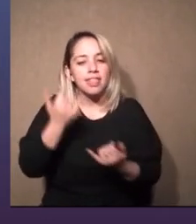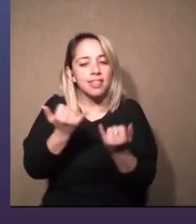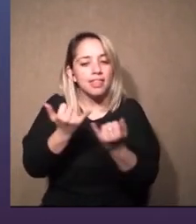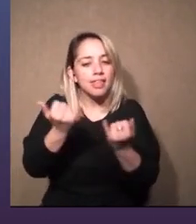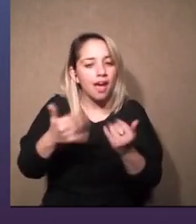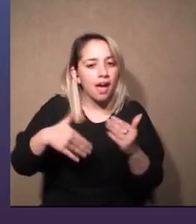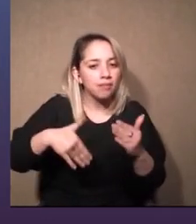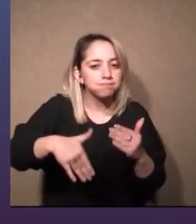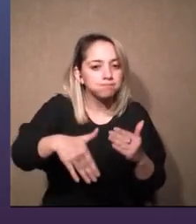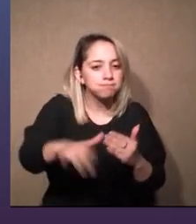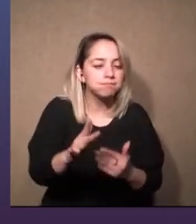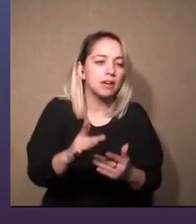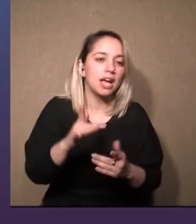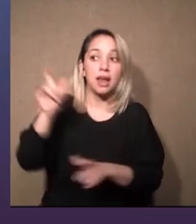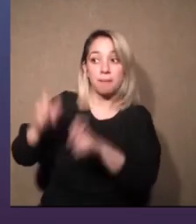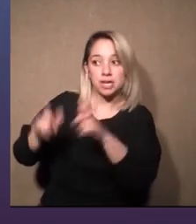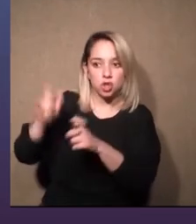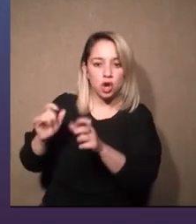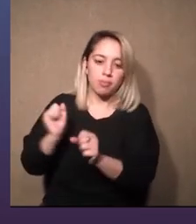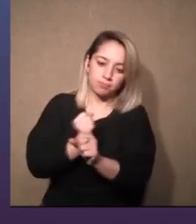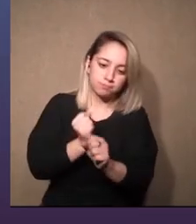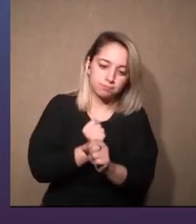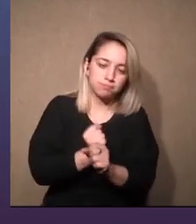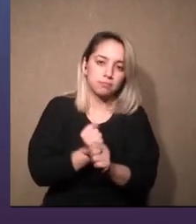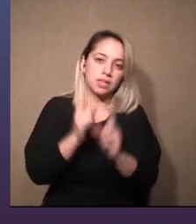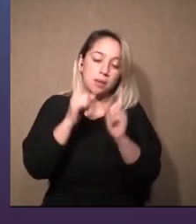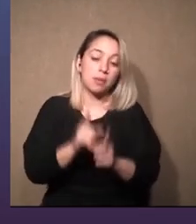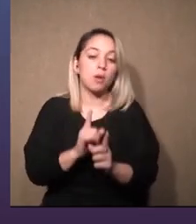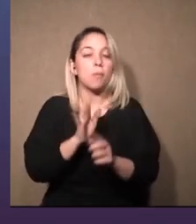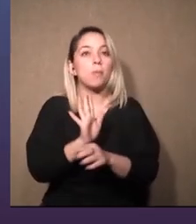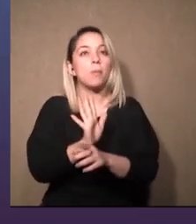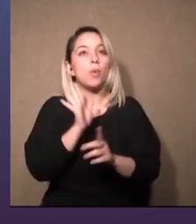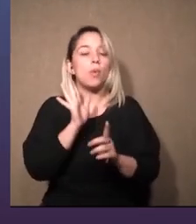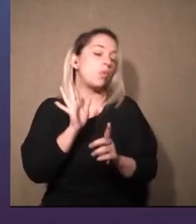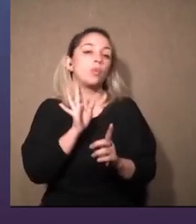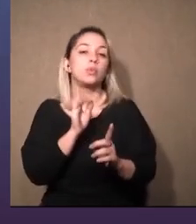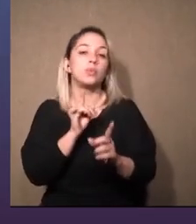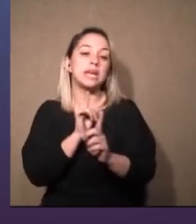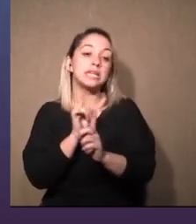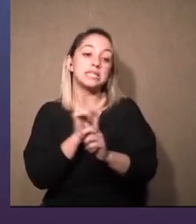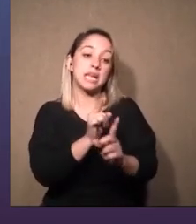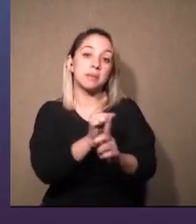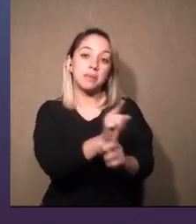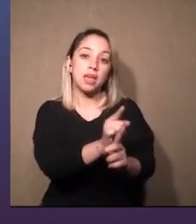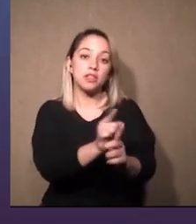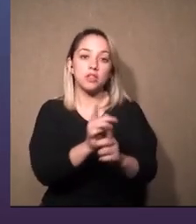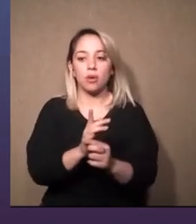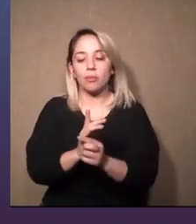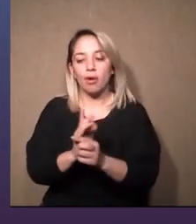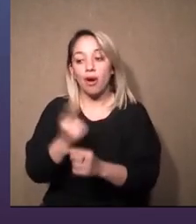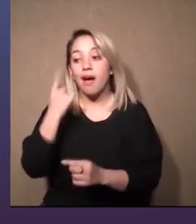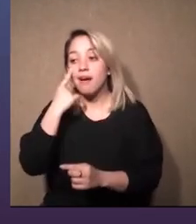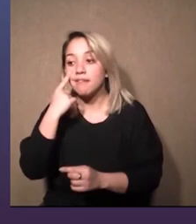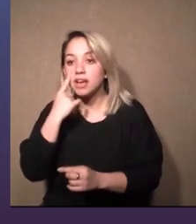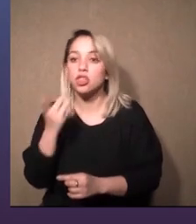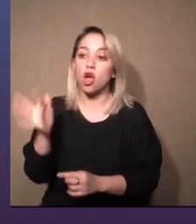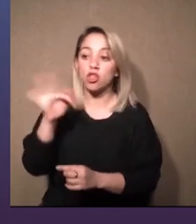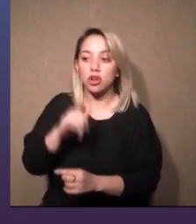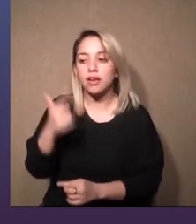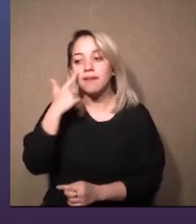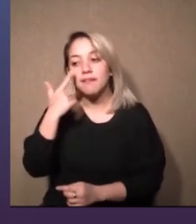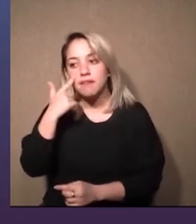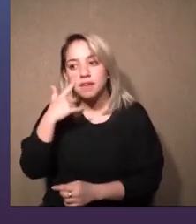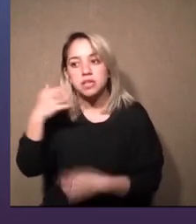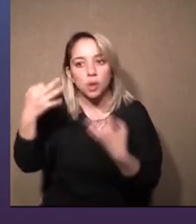con la que contamos y bueno y un seguimiento todos los días si se está cumpliendo o no con esa planificación